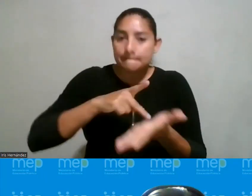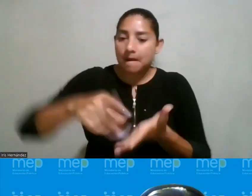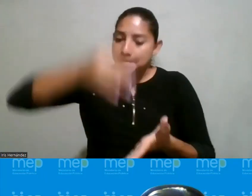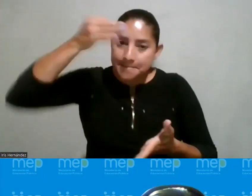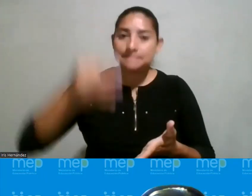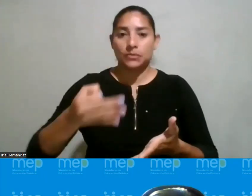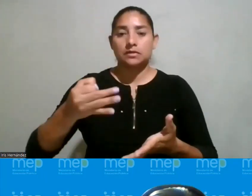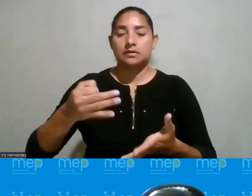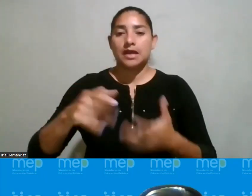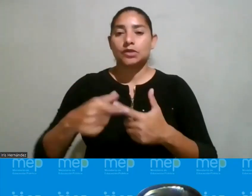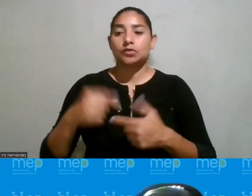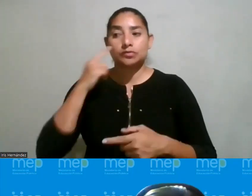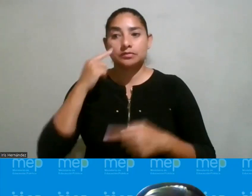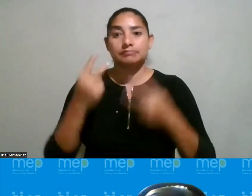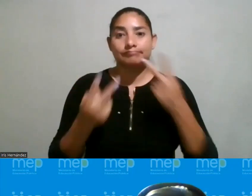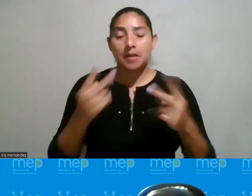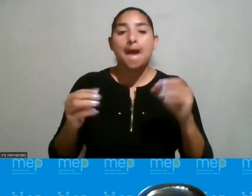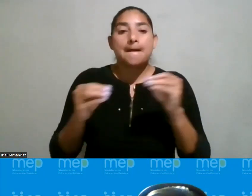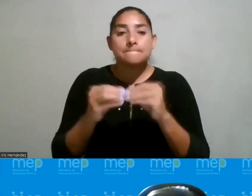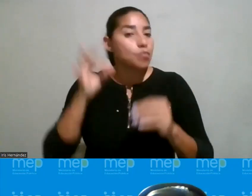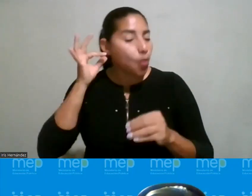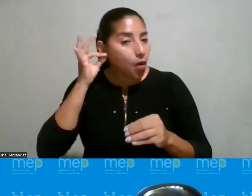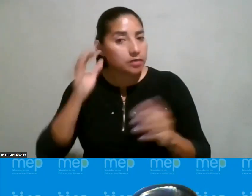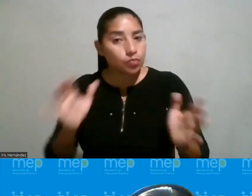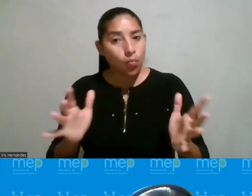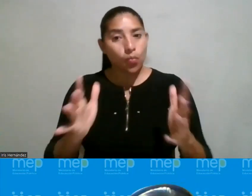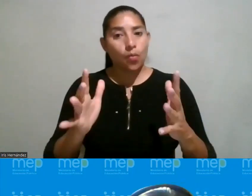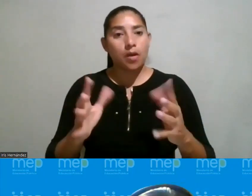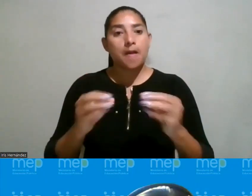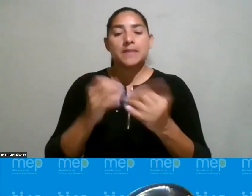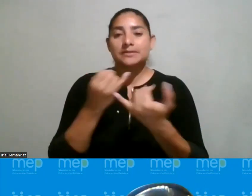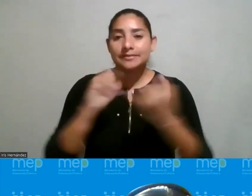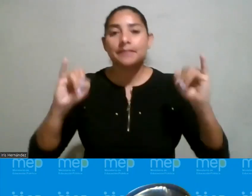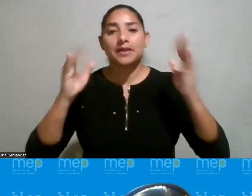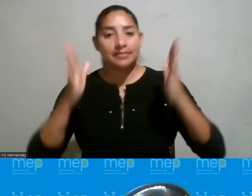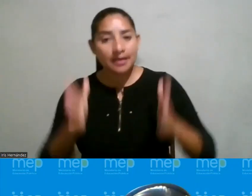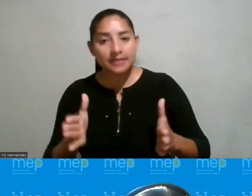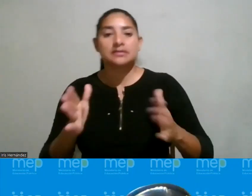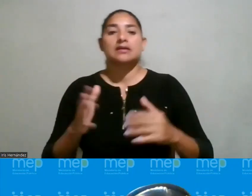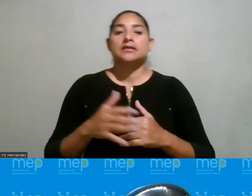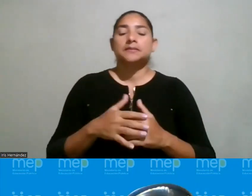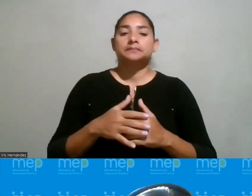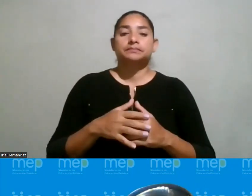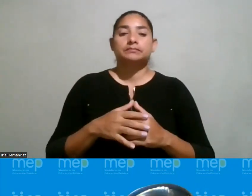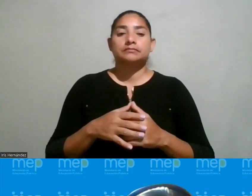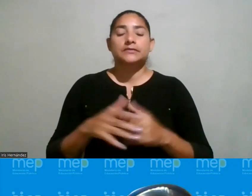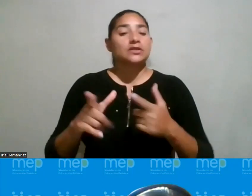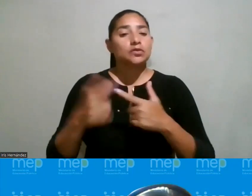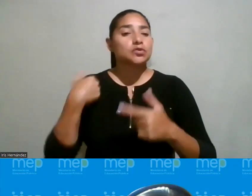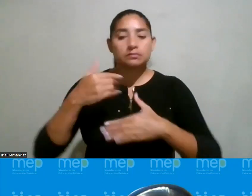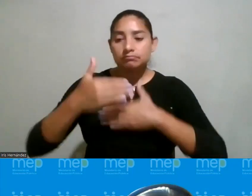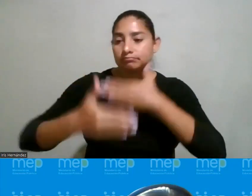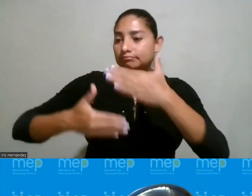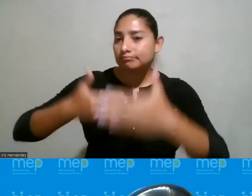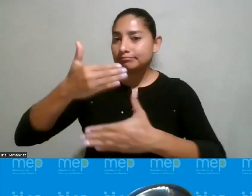entonces vamos a tener las mujeres pues que van a tener más independencia y entonces vamos a ir viendo